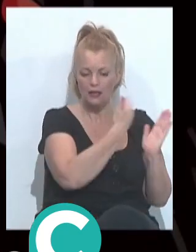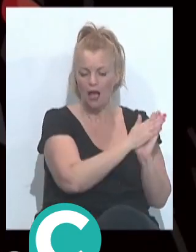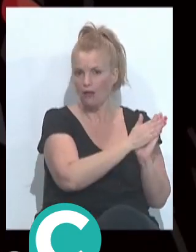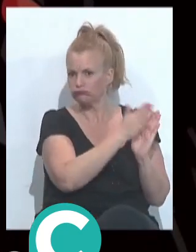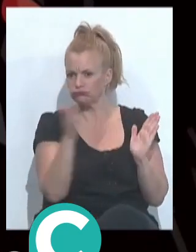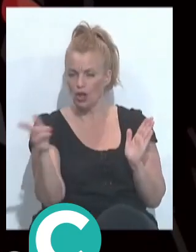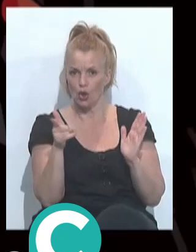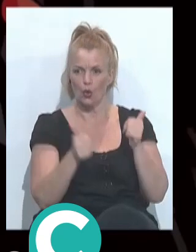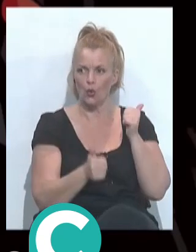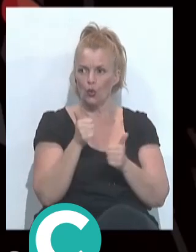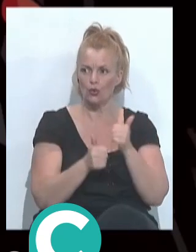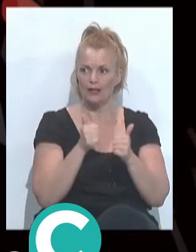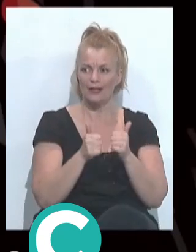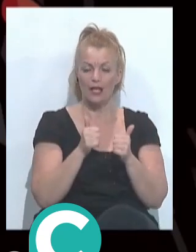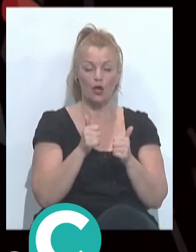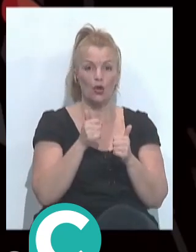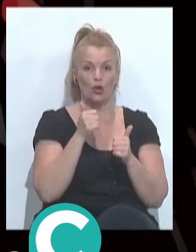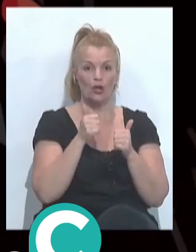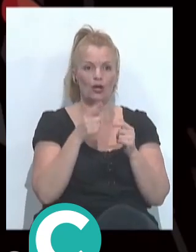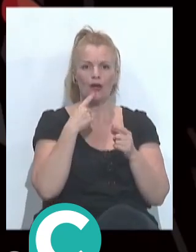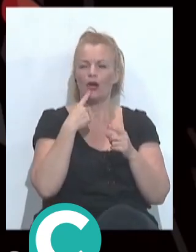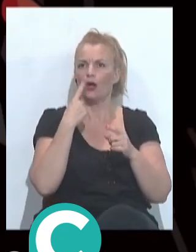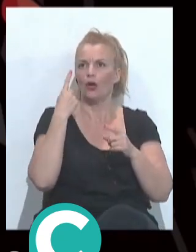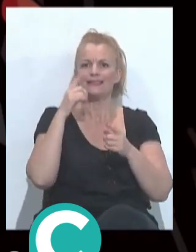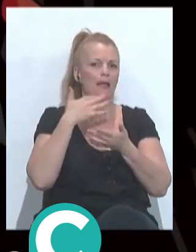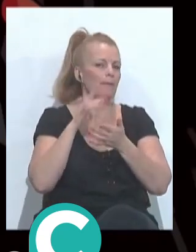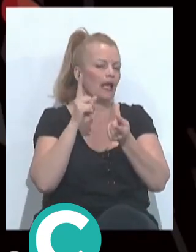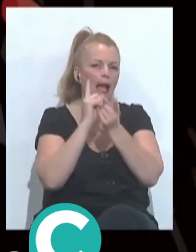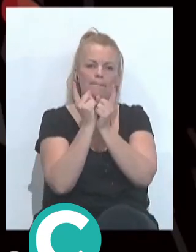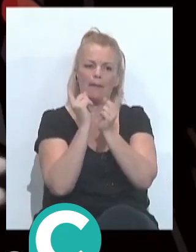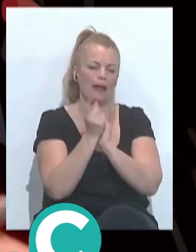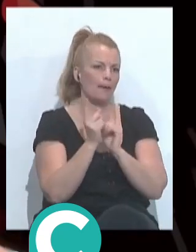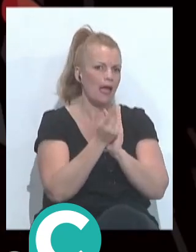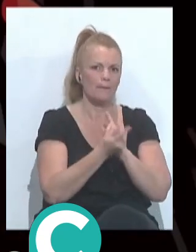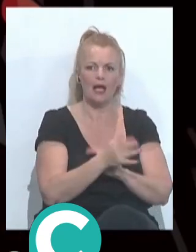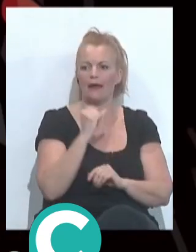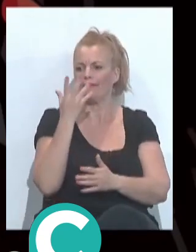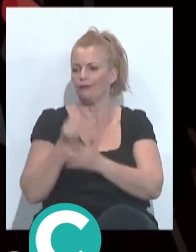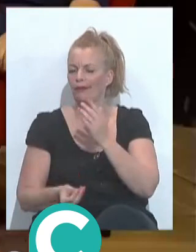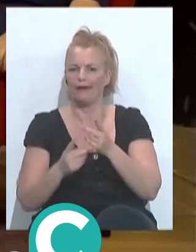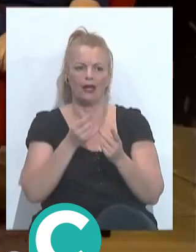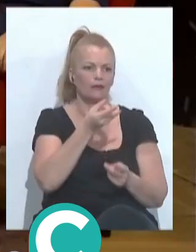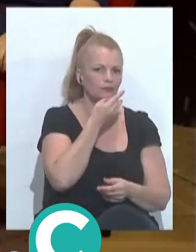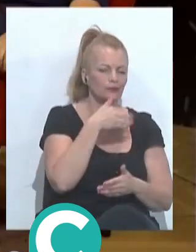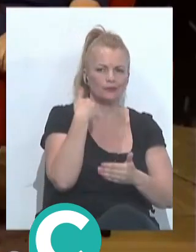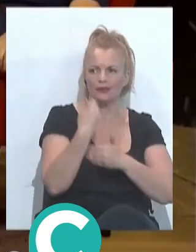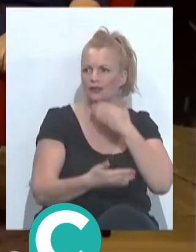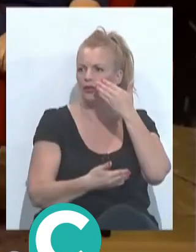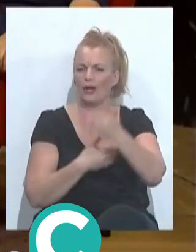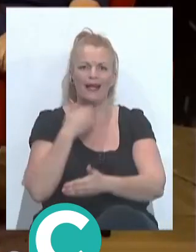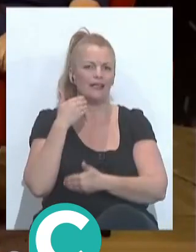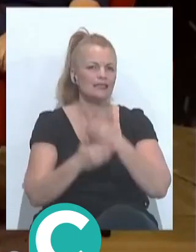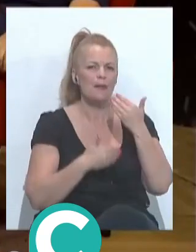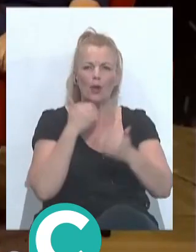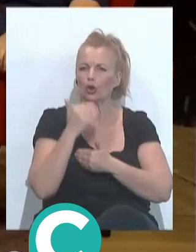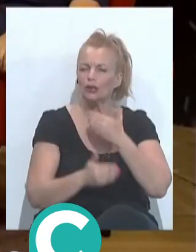este concurso, si algo tiene a lo largo de la historia que siempre cambia una cosa u otra, siempre vemos un ensayo error, prueba, y es un ensayo error continuo,